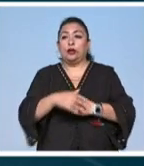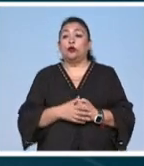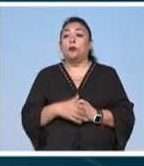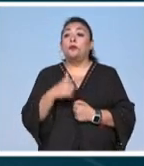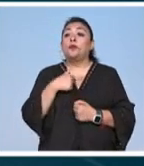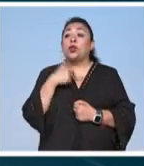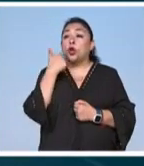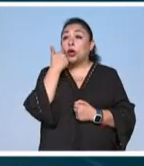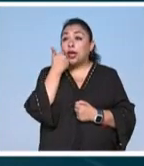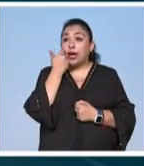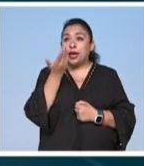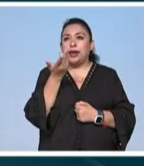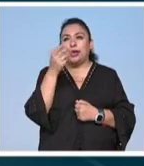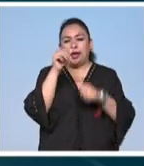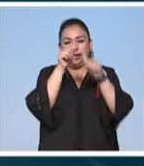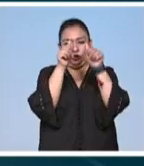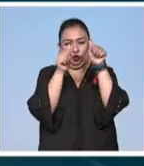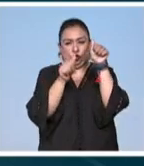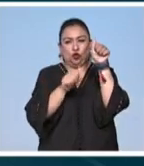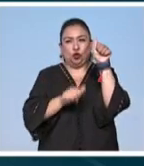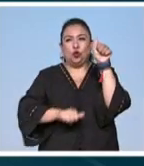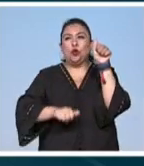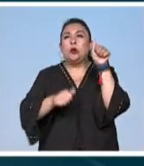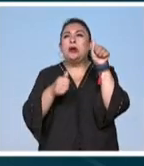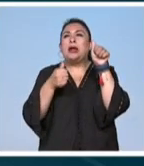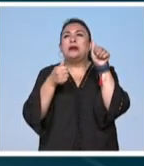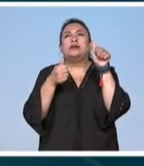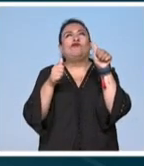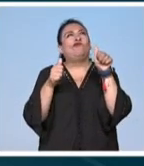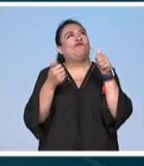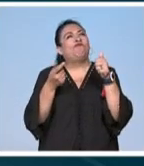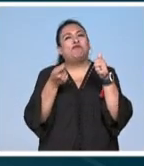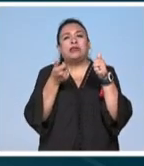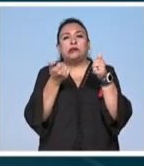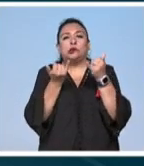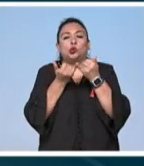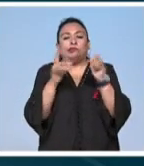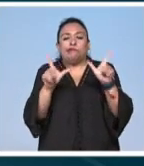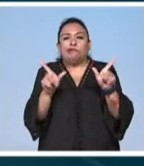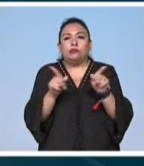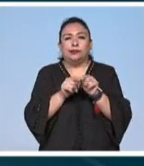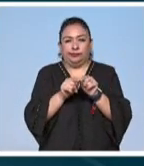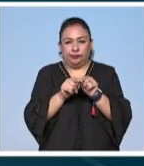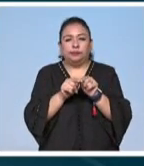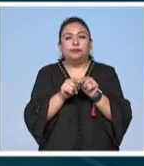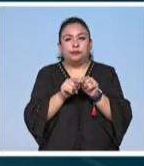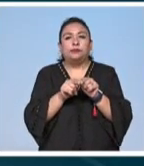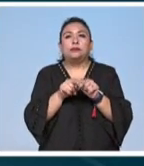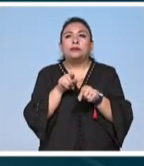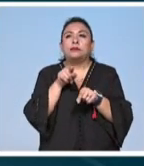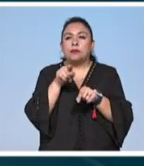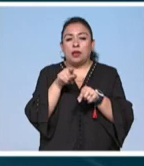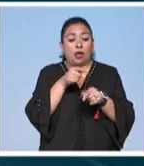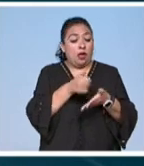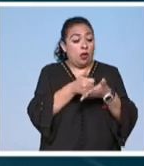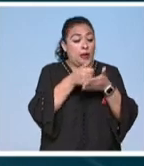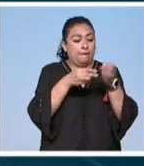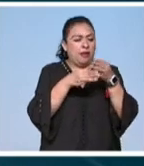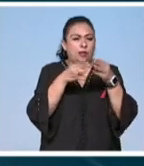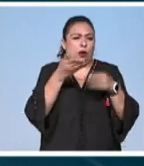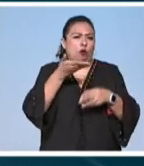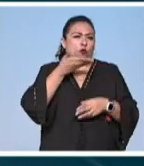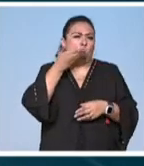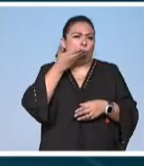quise hacer una escultura que fuera una forma de síntesis este entonces partiendo de este material de uso